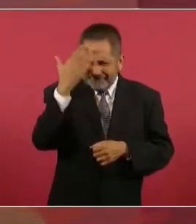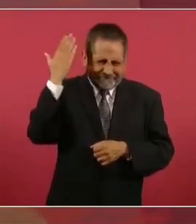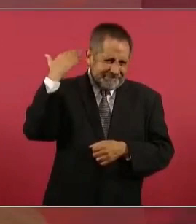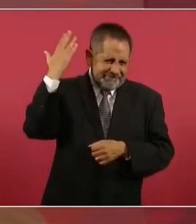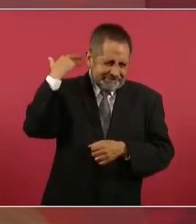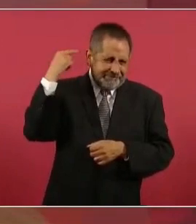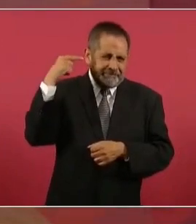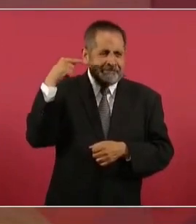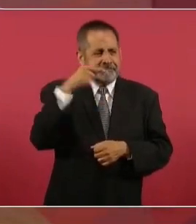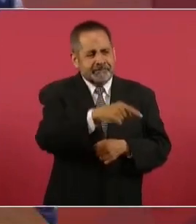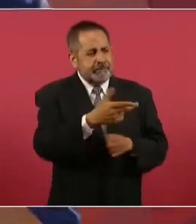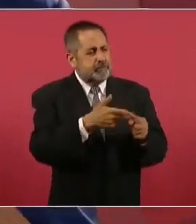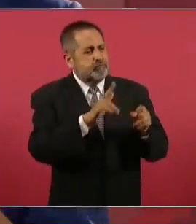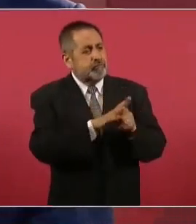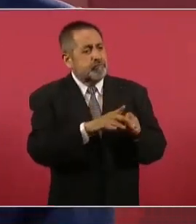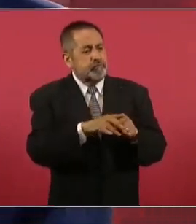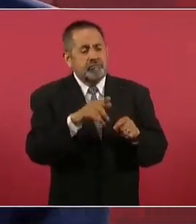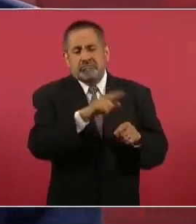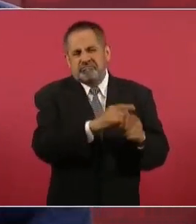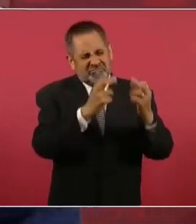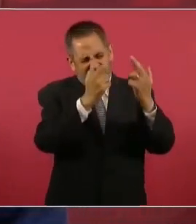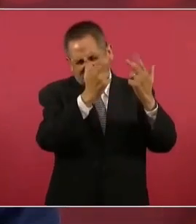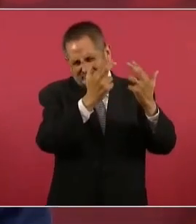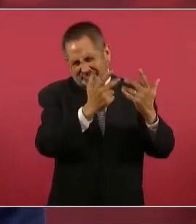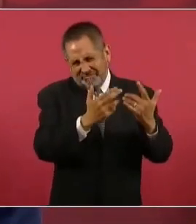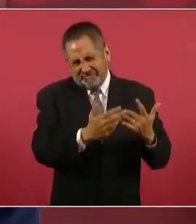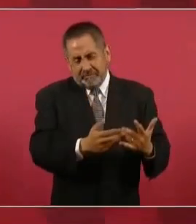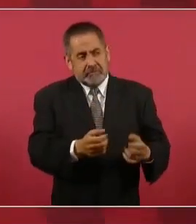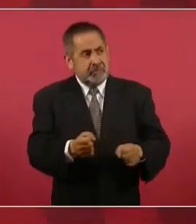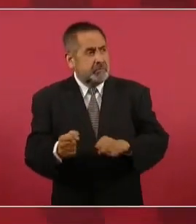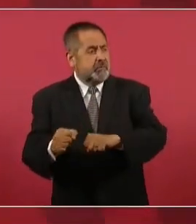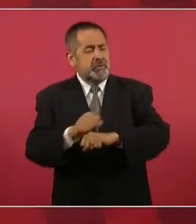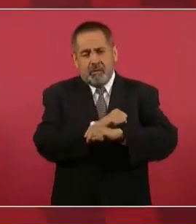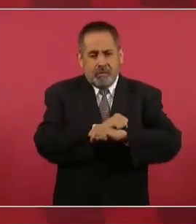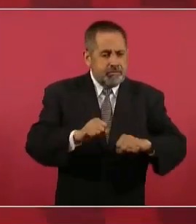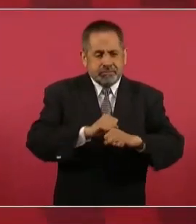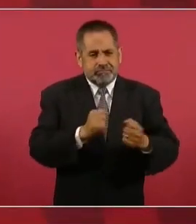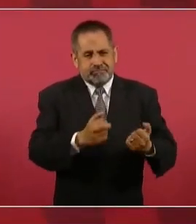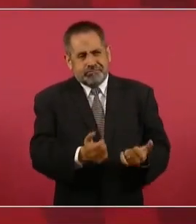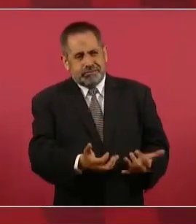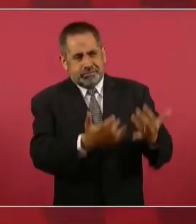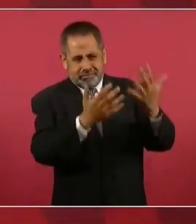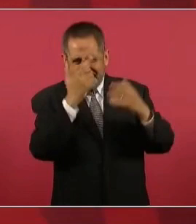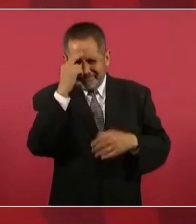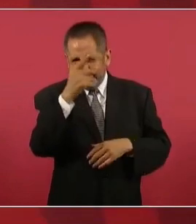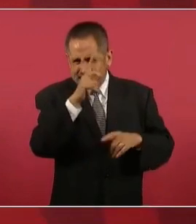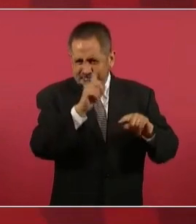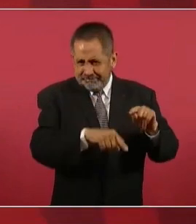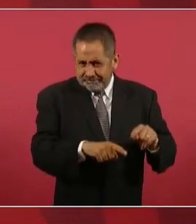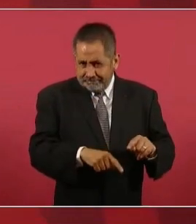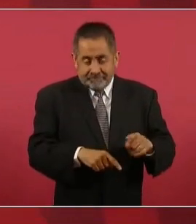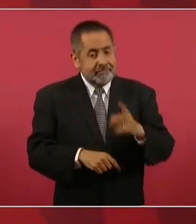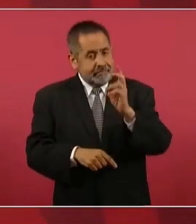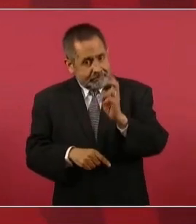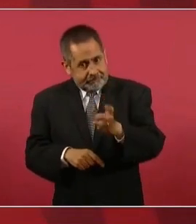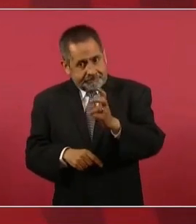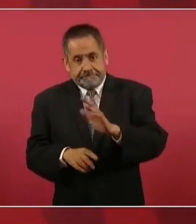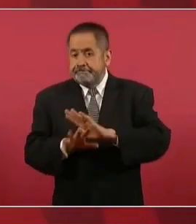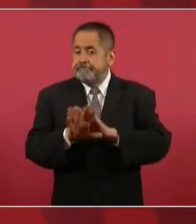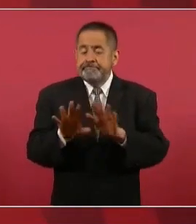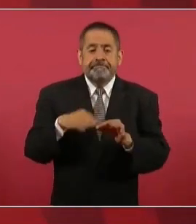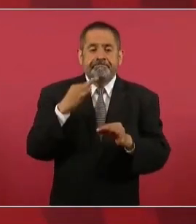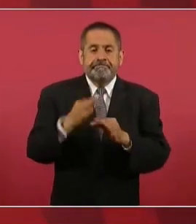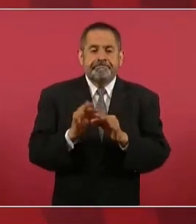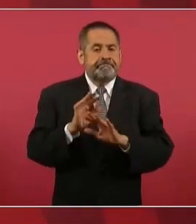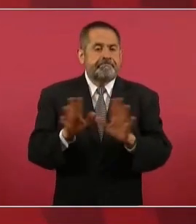se destruyó con un hospital con una explosión. Pues ya está